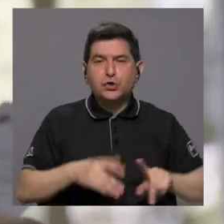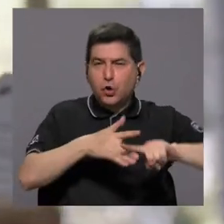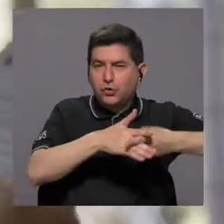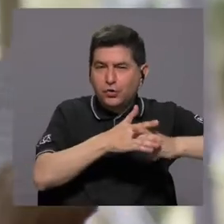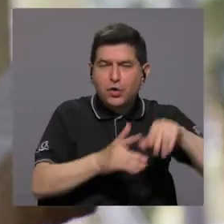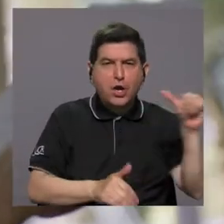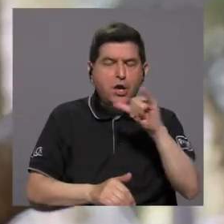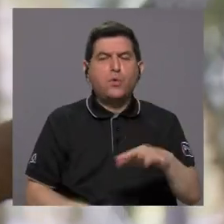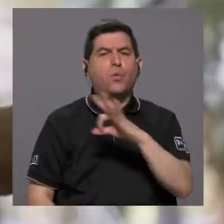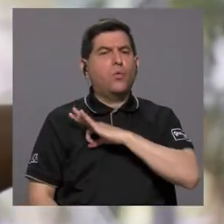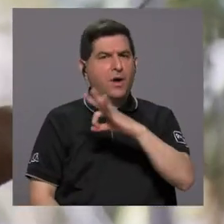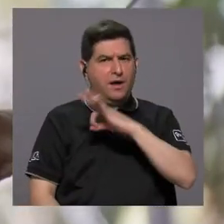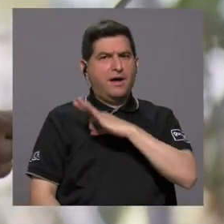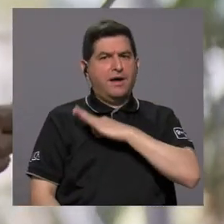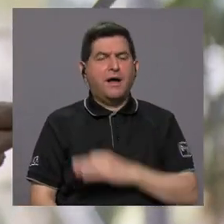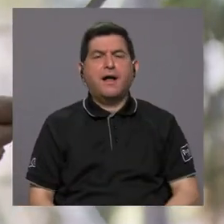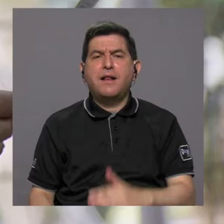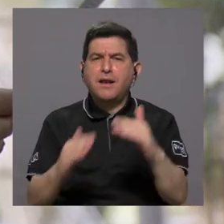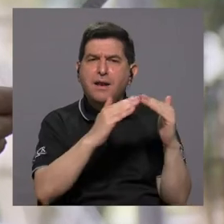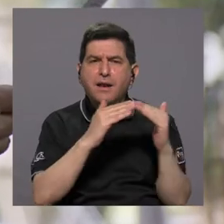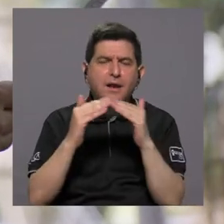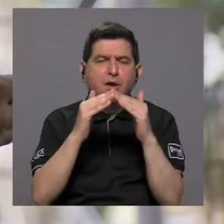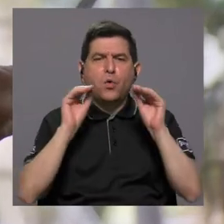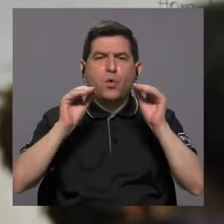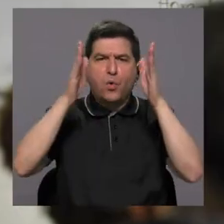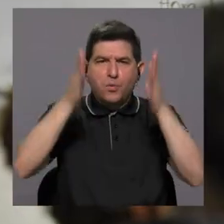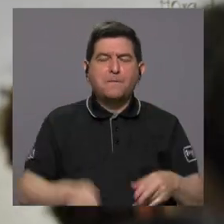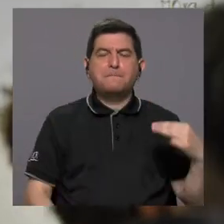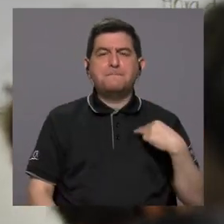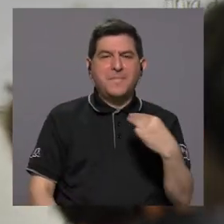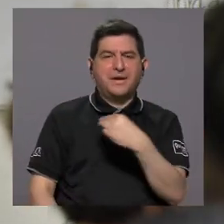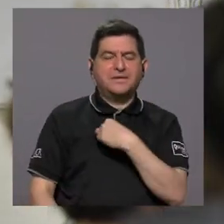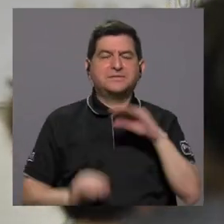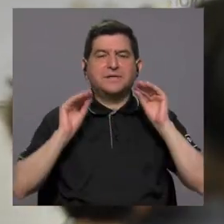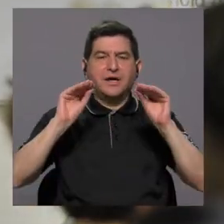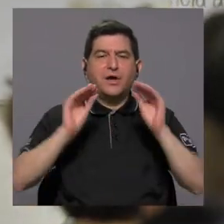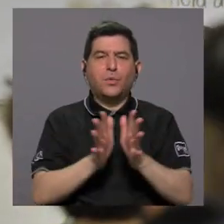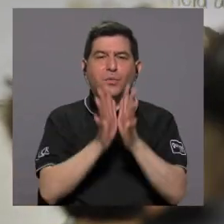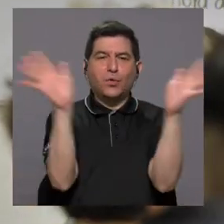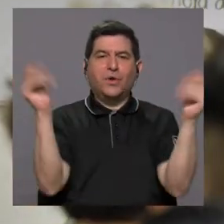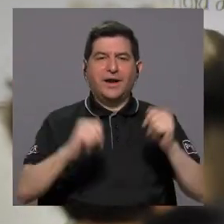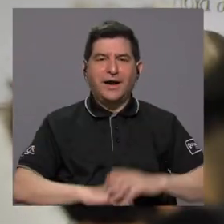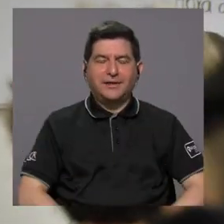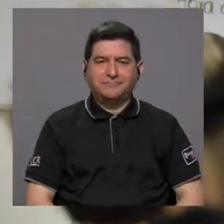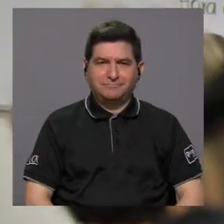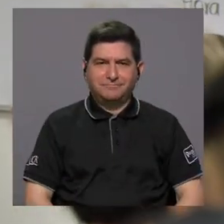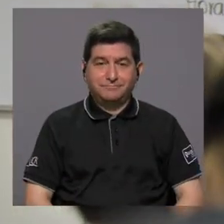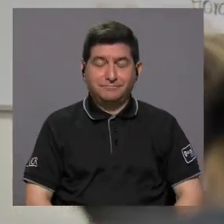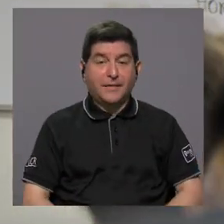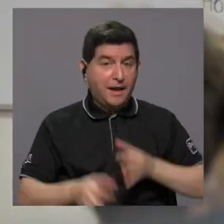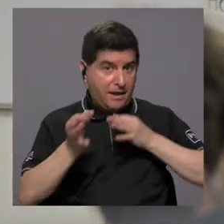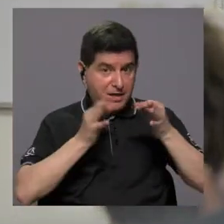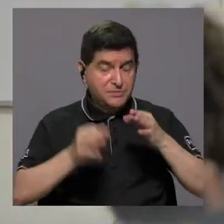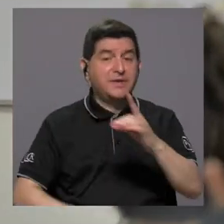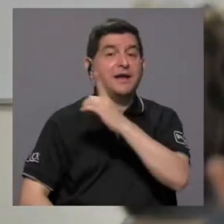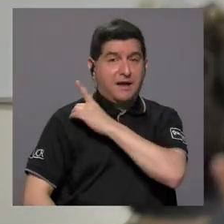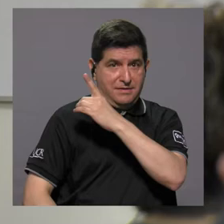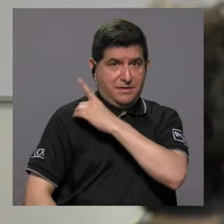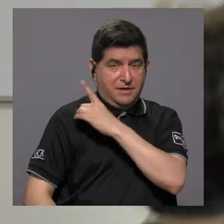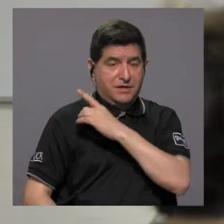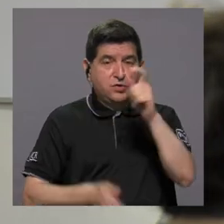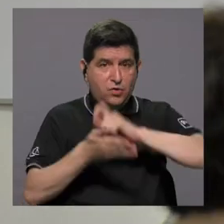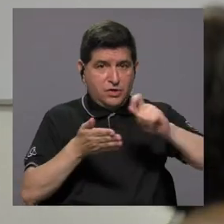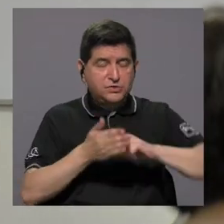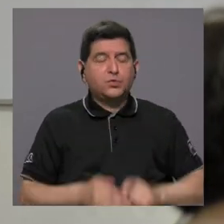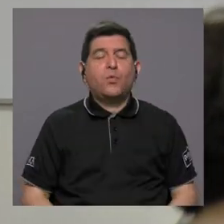instrumentos también ha beneficiado a la comunidad docente del Ministerio de Educación Pública, tal y como lo explica el director